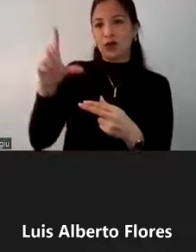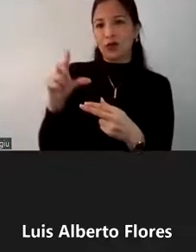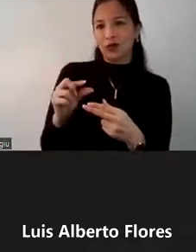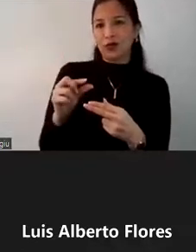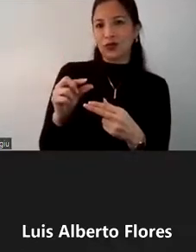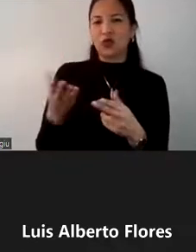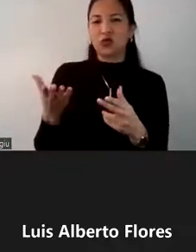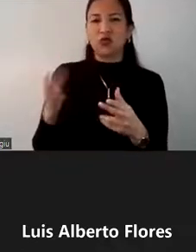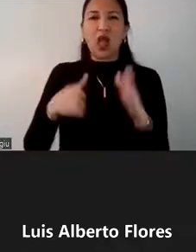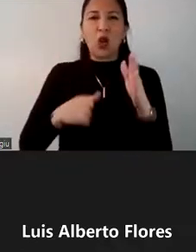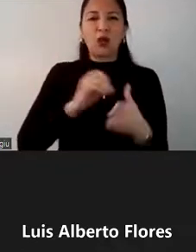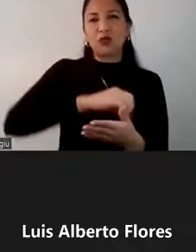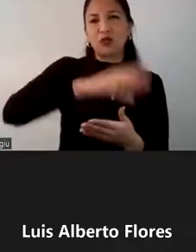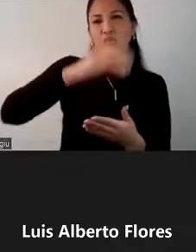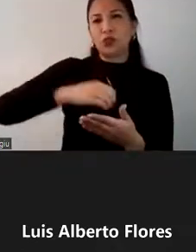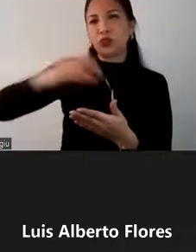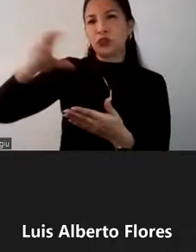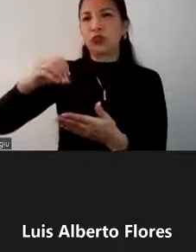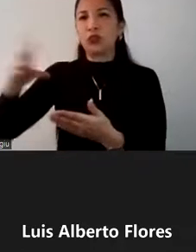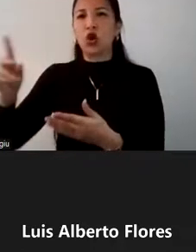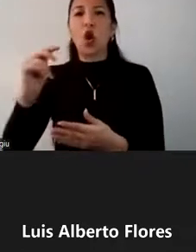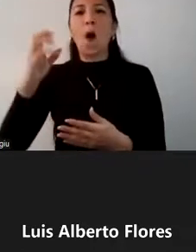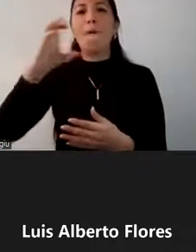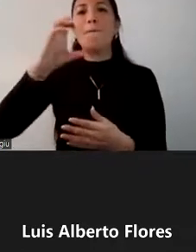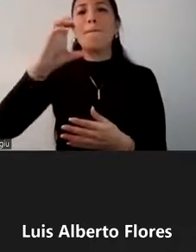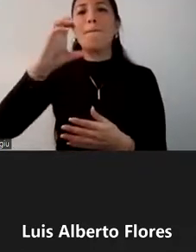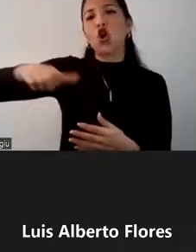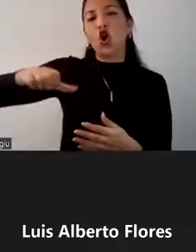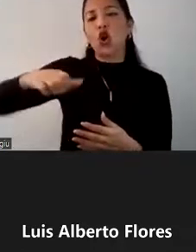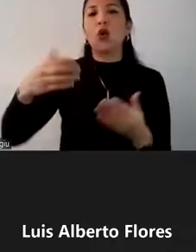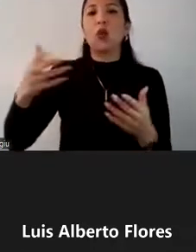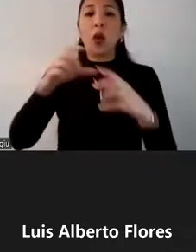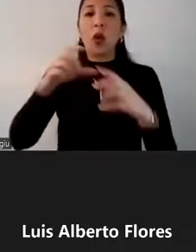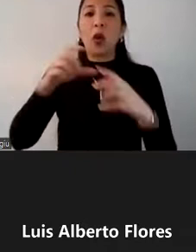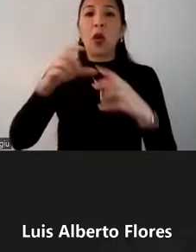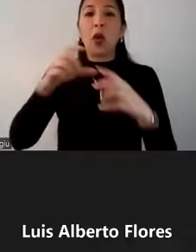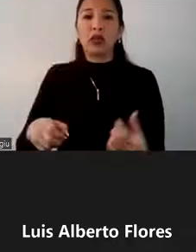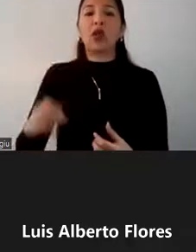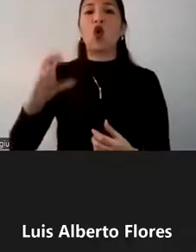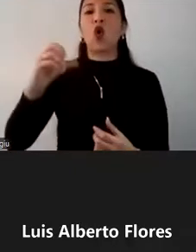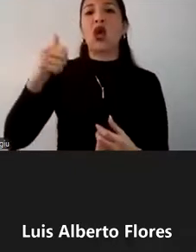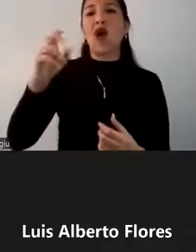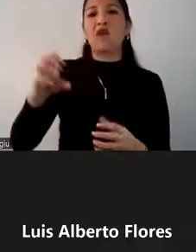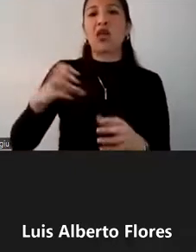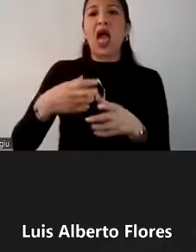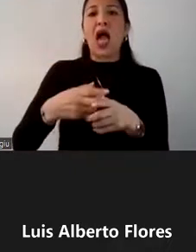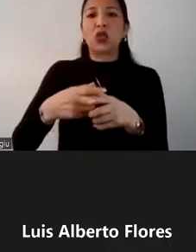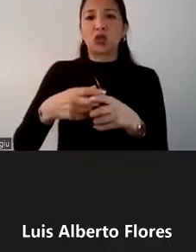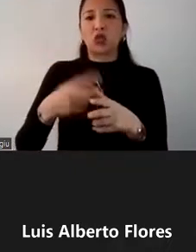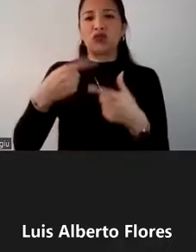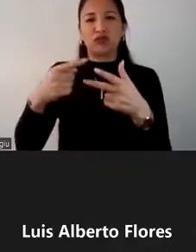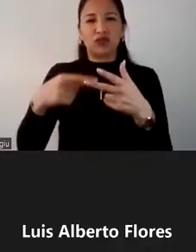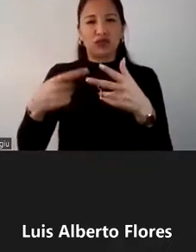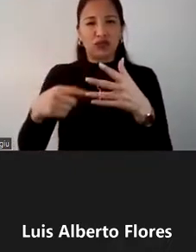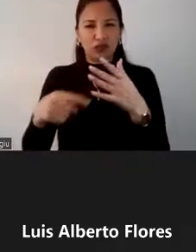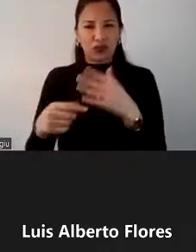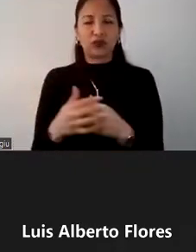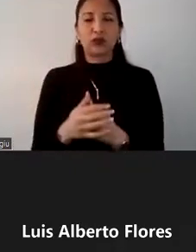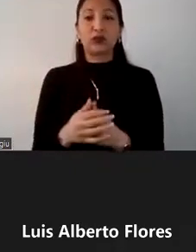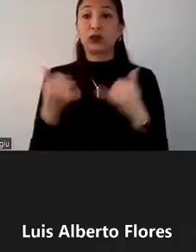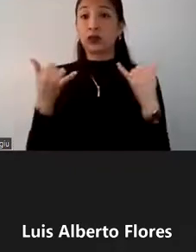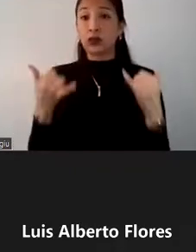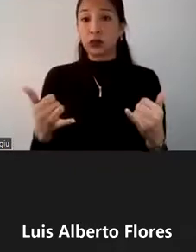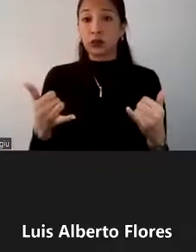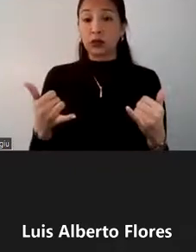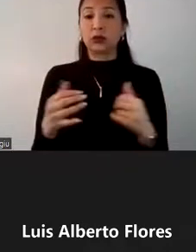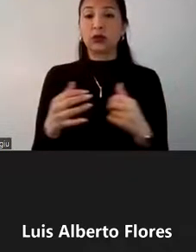exportaciones no petroleras que tiene el país, como banano, café, el atún, entre otros, y también por el